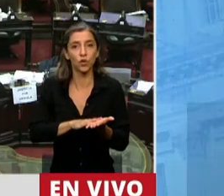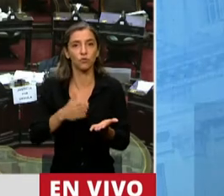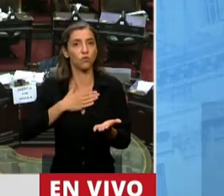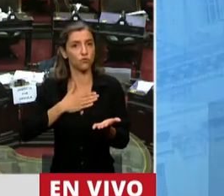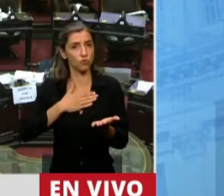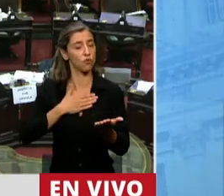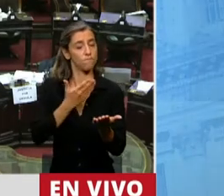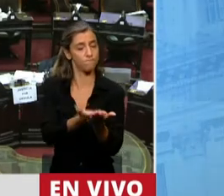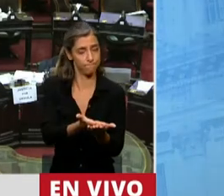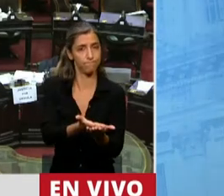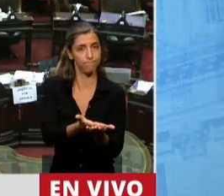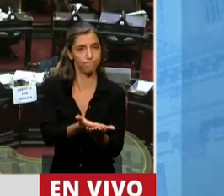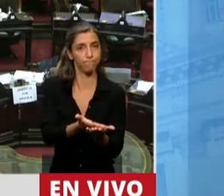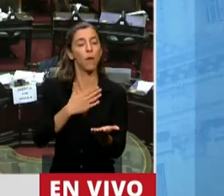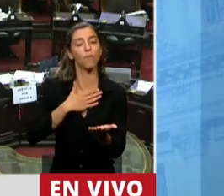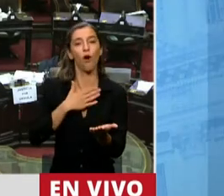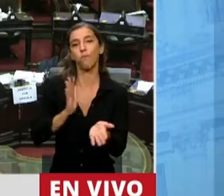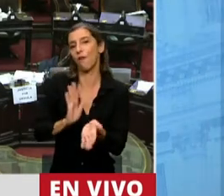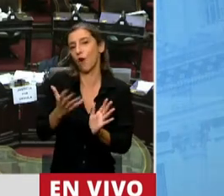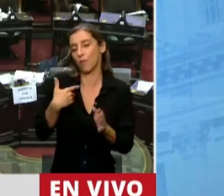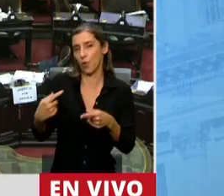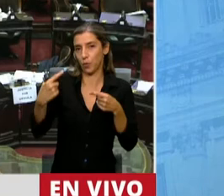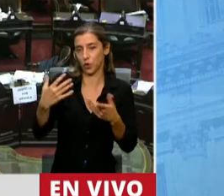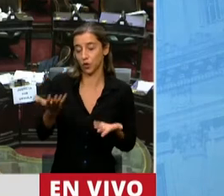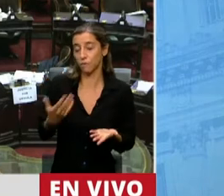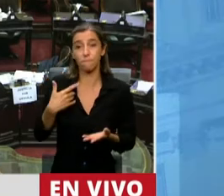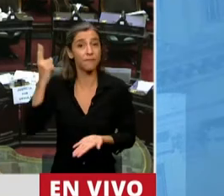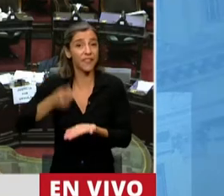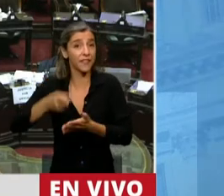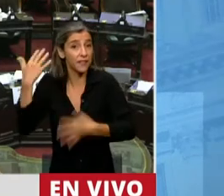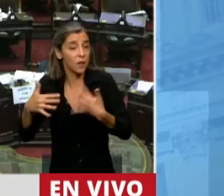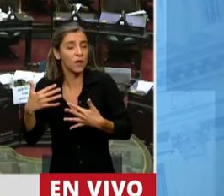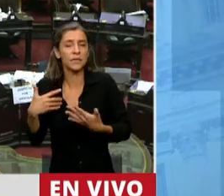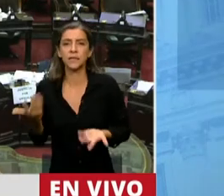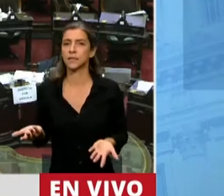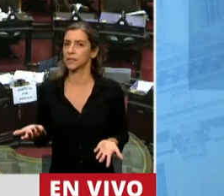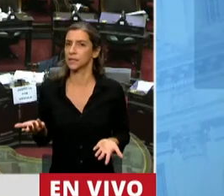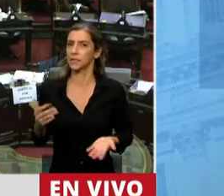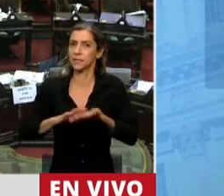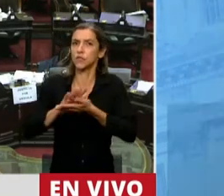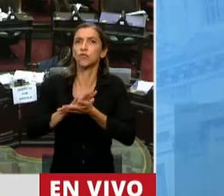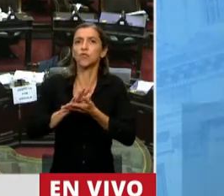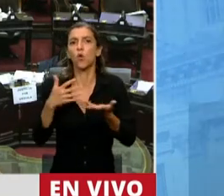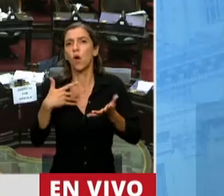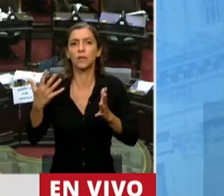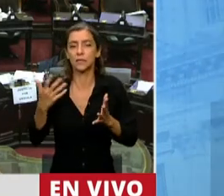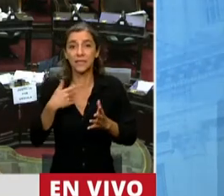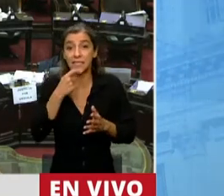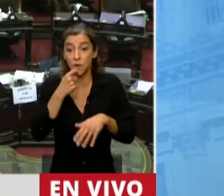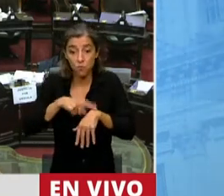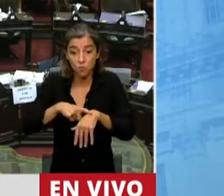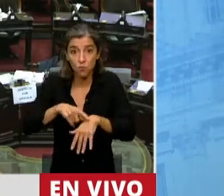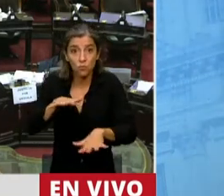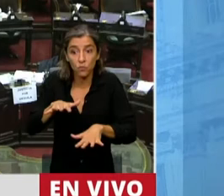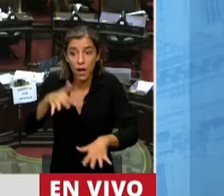posición política. Los decretos de necesidad de urgencia, lamentablemente no se puede resolver objetivamente cuando hay una emergencia o